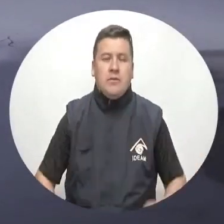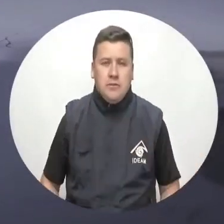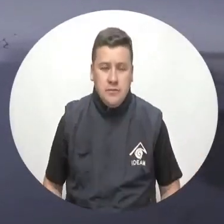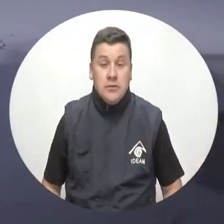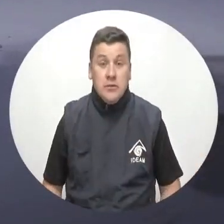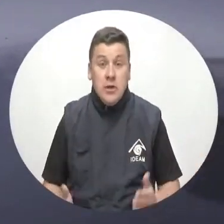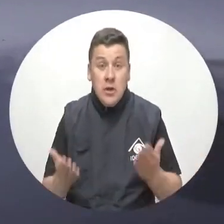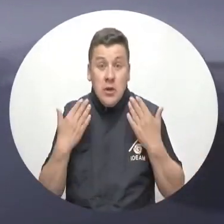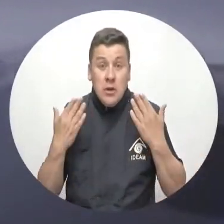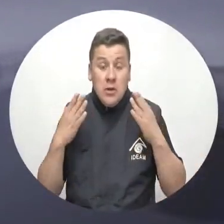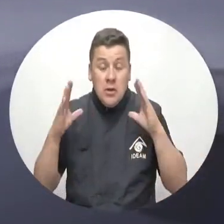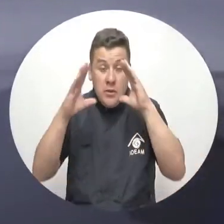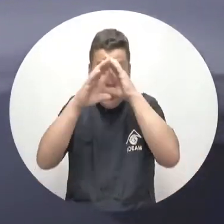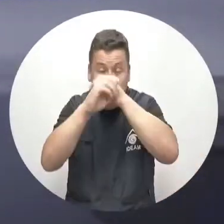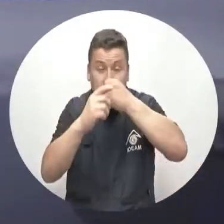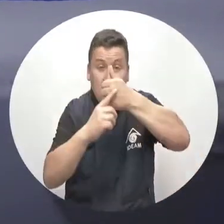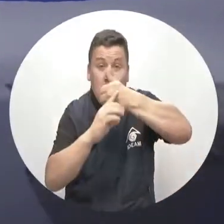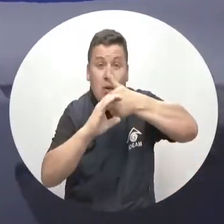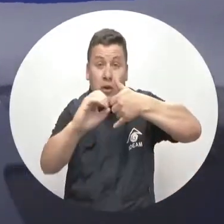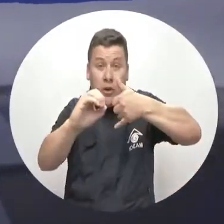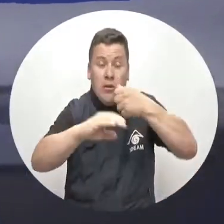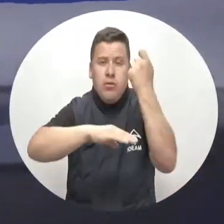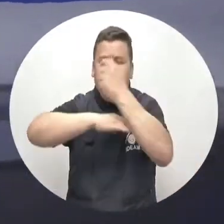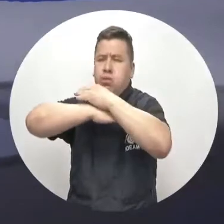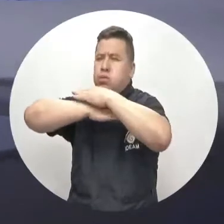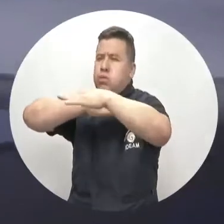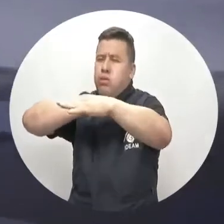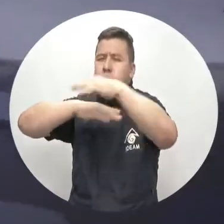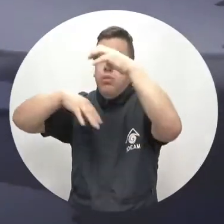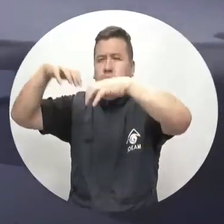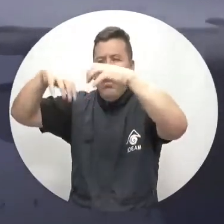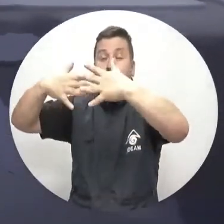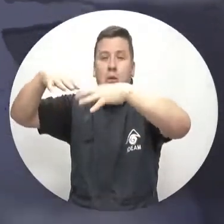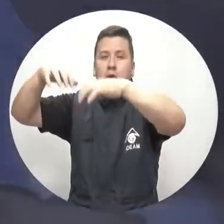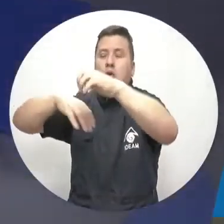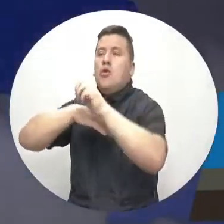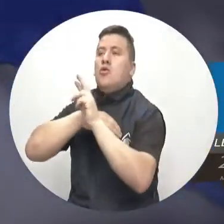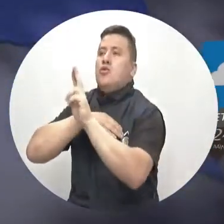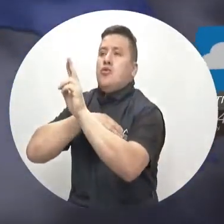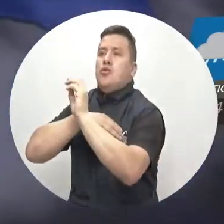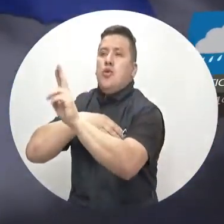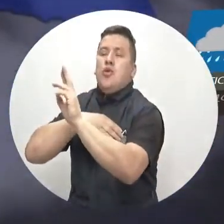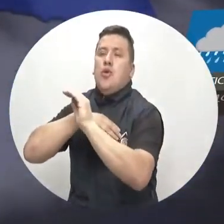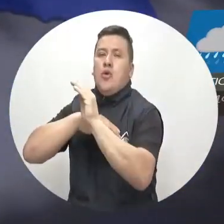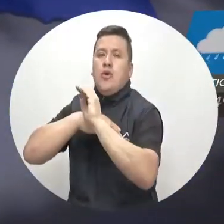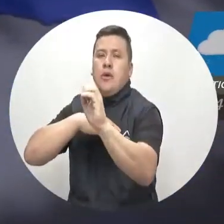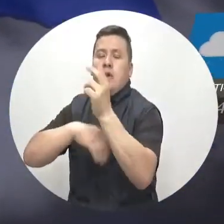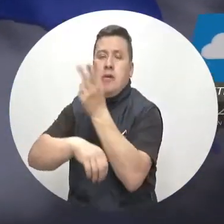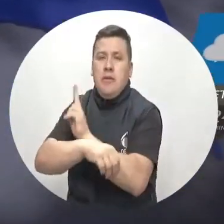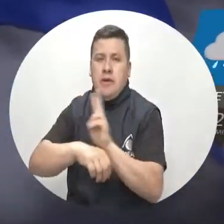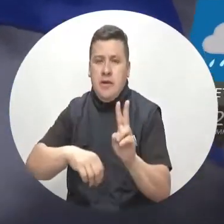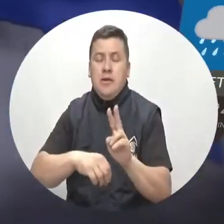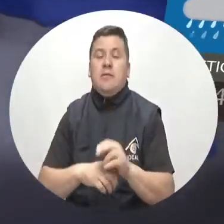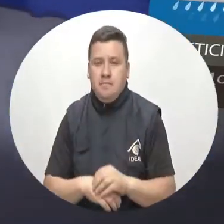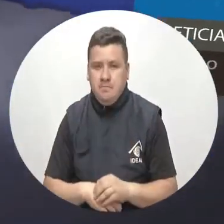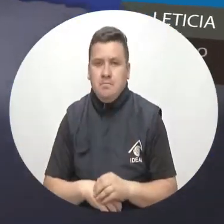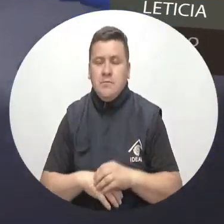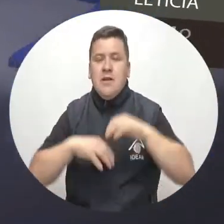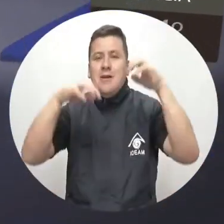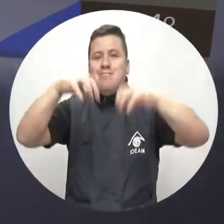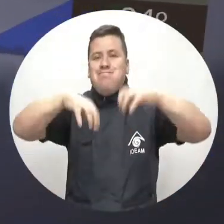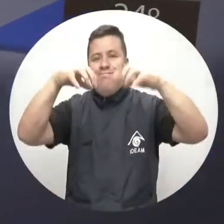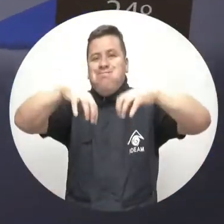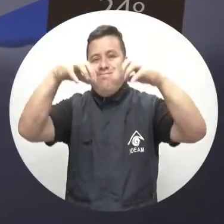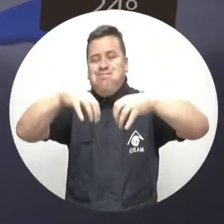orinoquía colombiana, con posibles lloviznas hacia el sur y oriente de Bichada. Continúan las lluvias sobre el pie de monte y hacia el oriente de